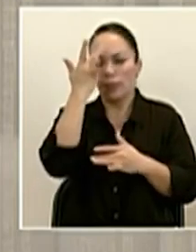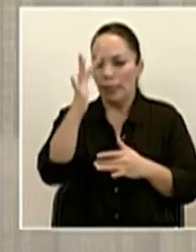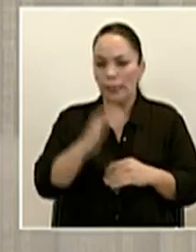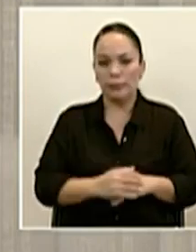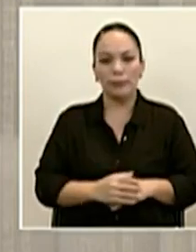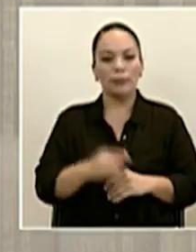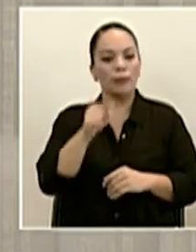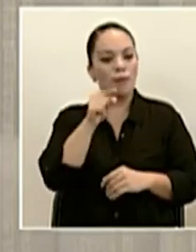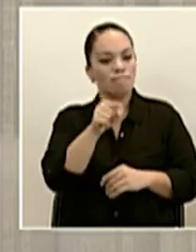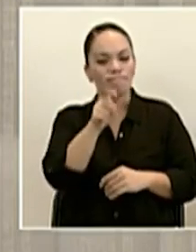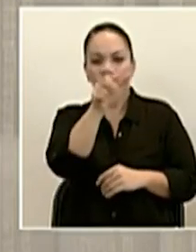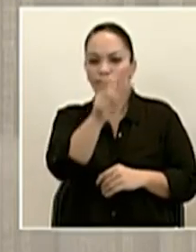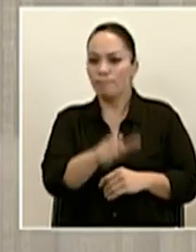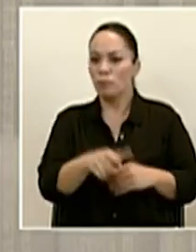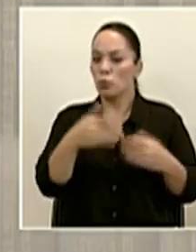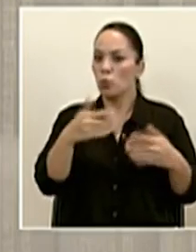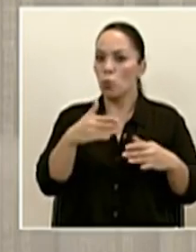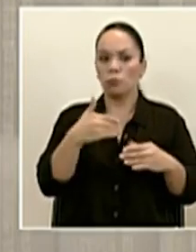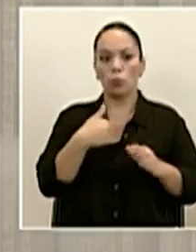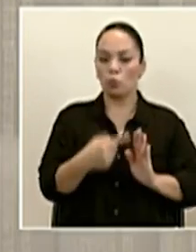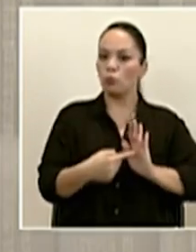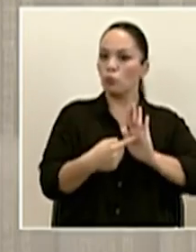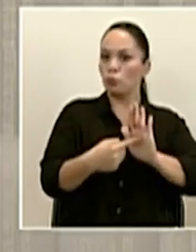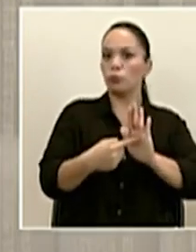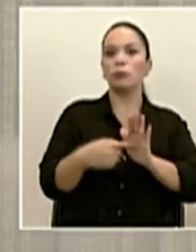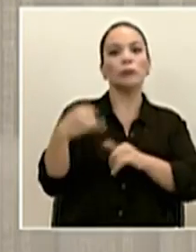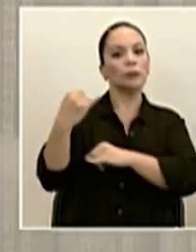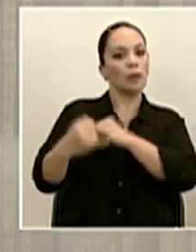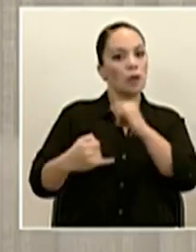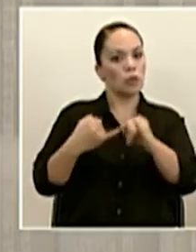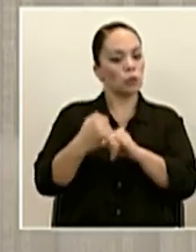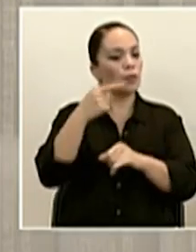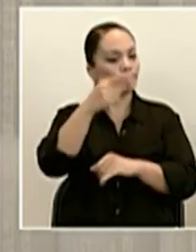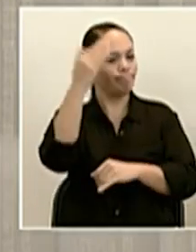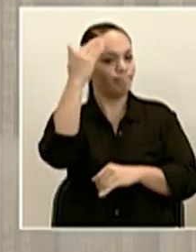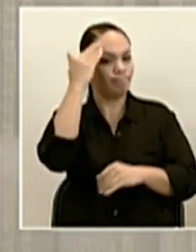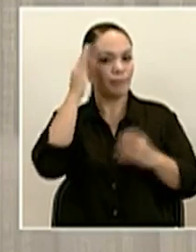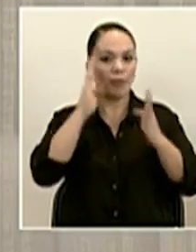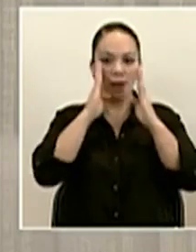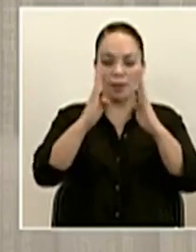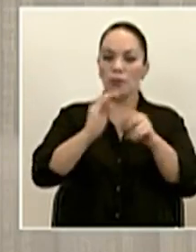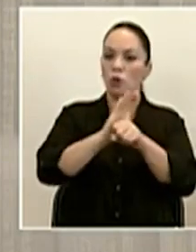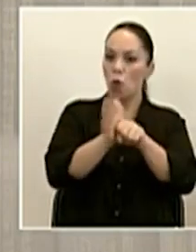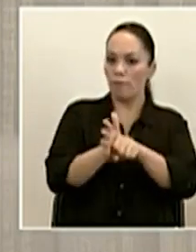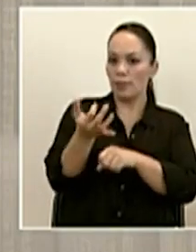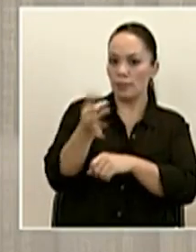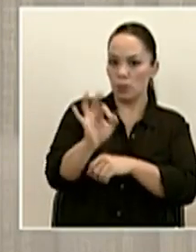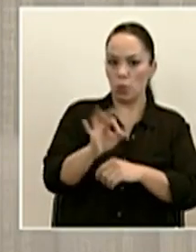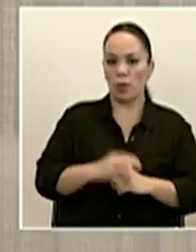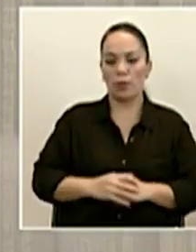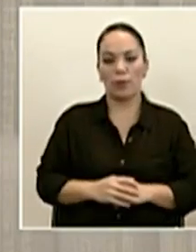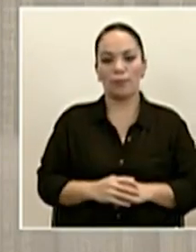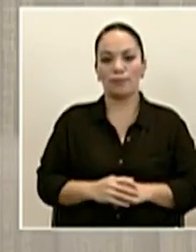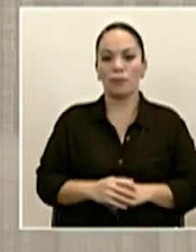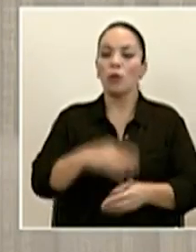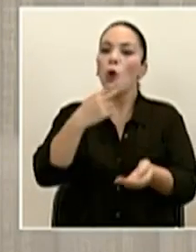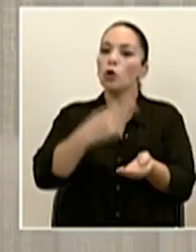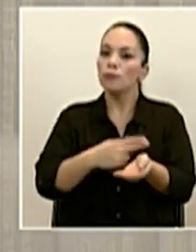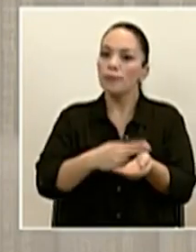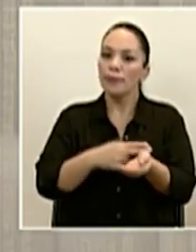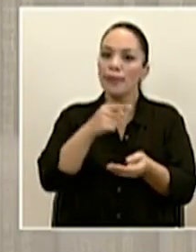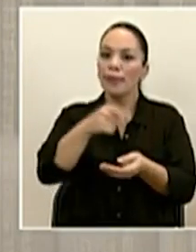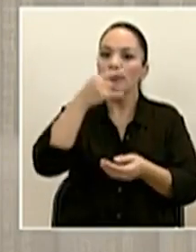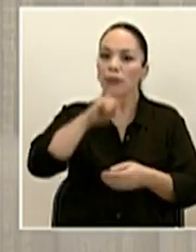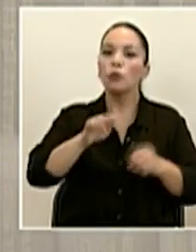un referente, inclusive internacional, en el abordaje de COVID-19. Así que el hospital está